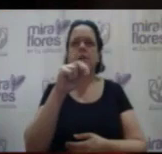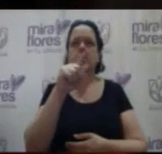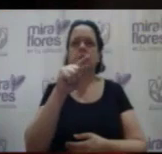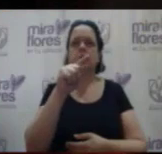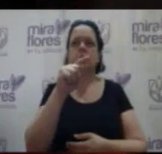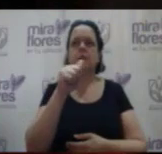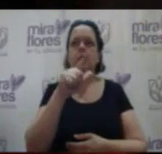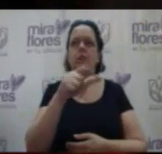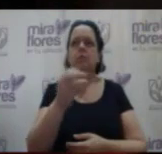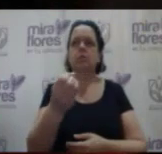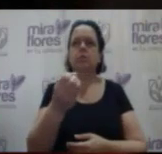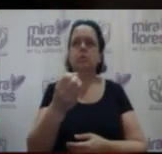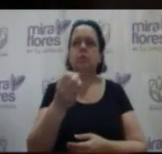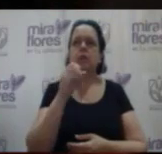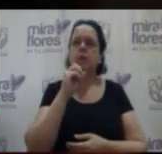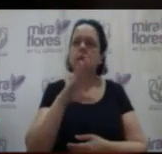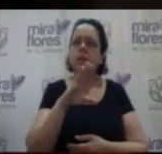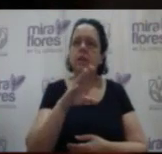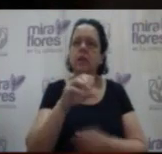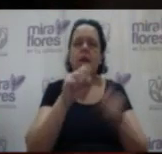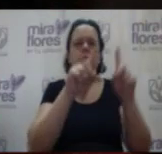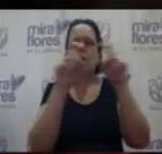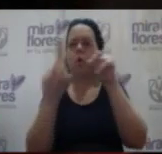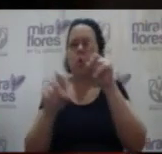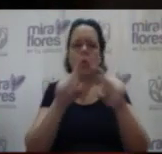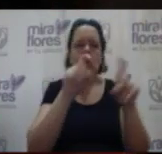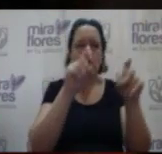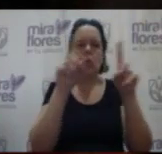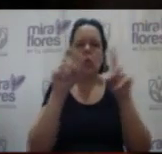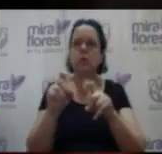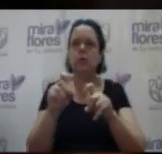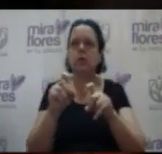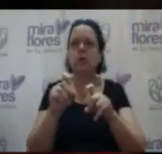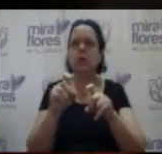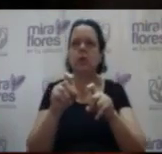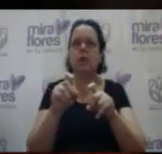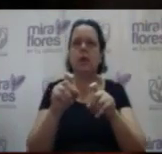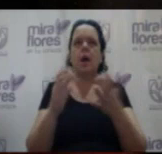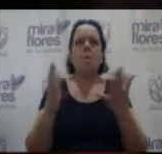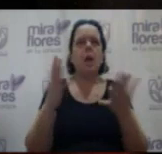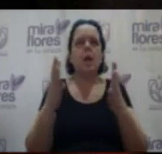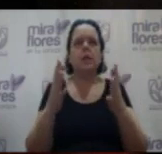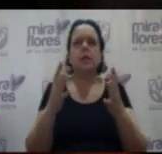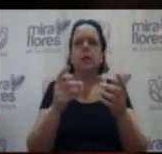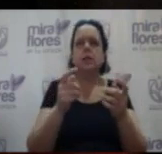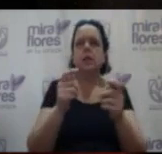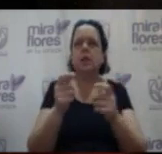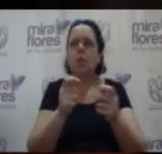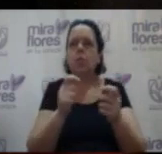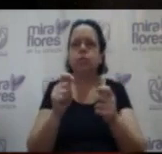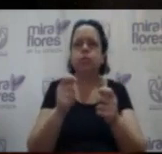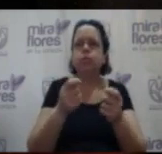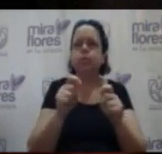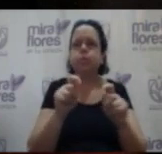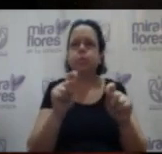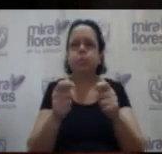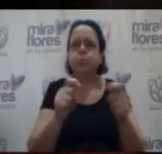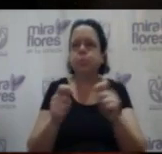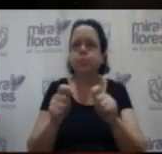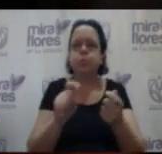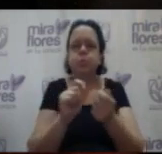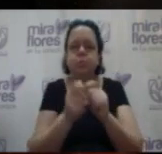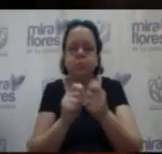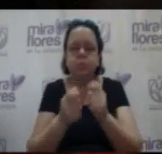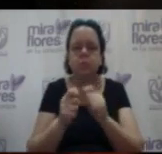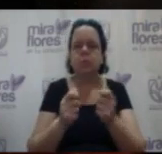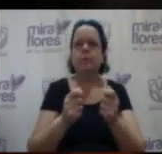las encuestas que se han hecho aparentemente han sido manipuladas y violando